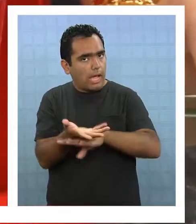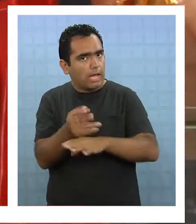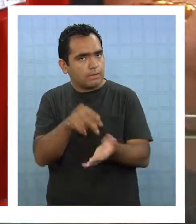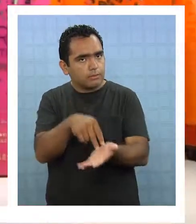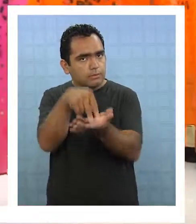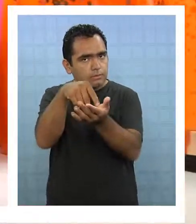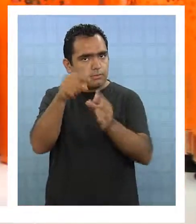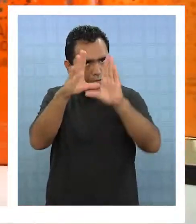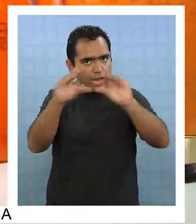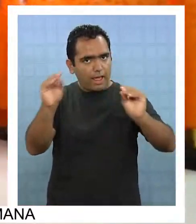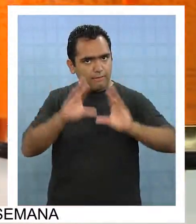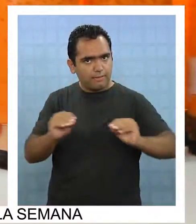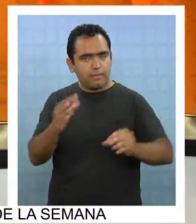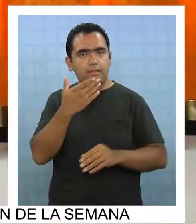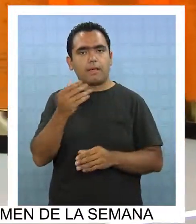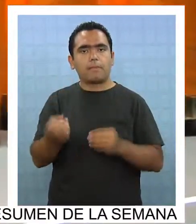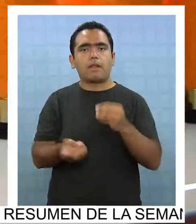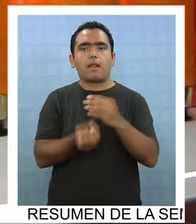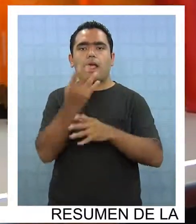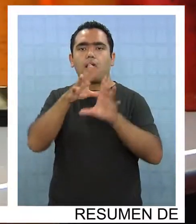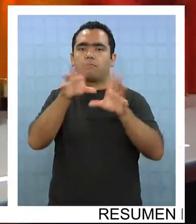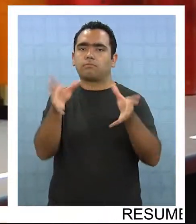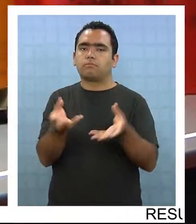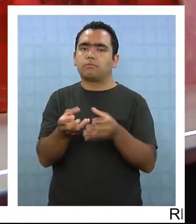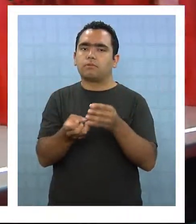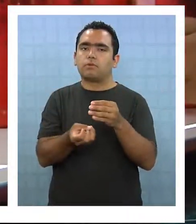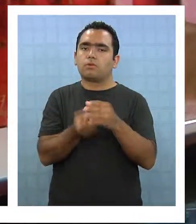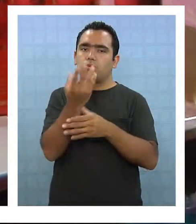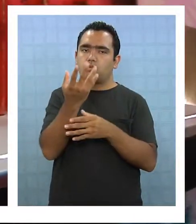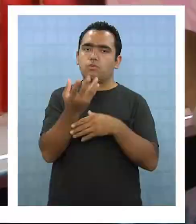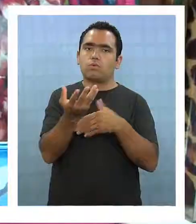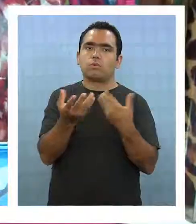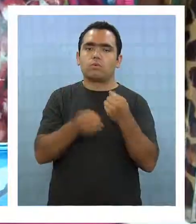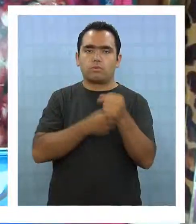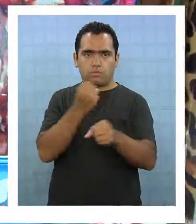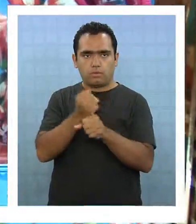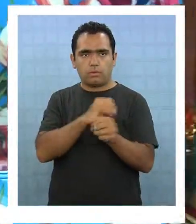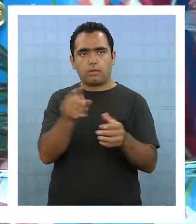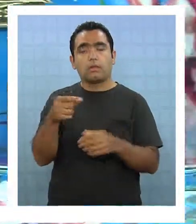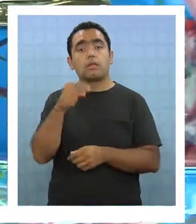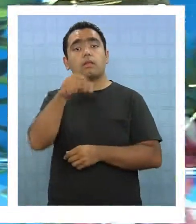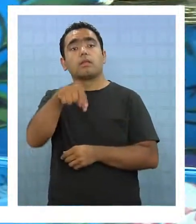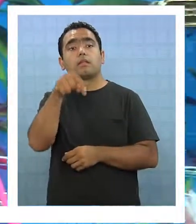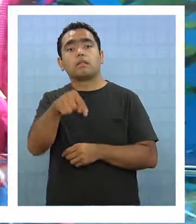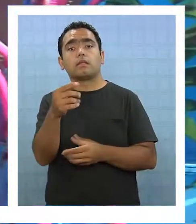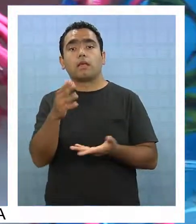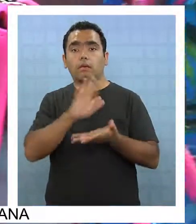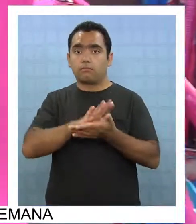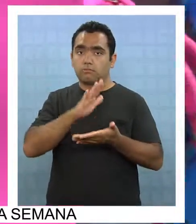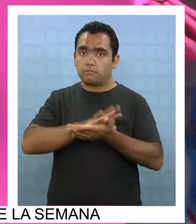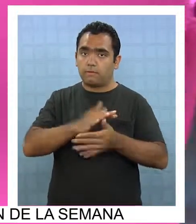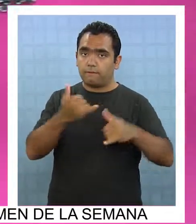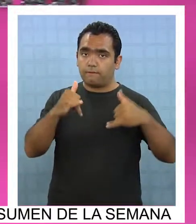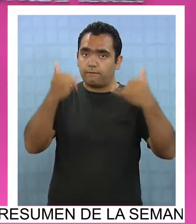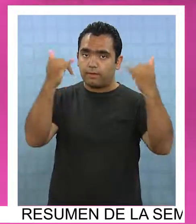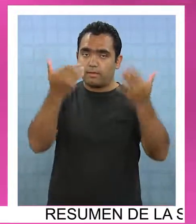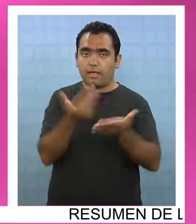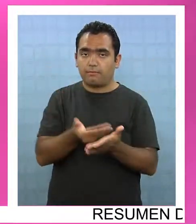en Sofri en esta Navidad y para Año Nuevo. Aprovechen las ofertas para no quedar por fuera en estas fiestas.